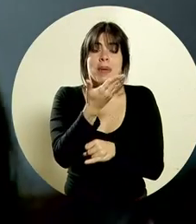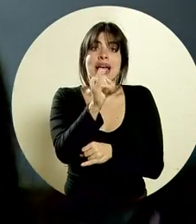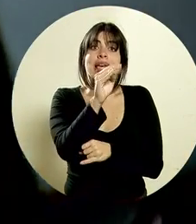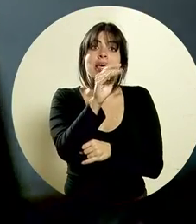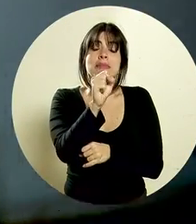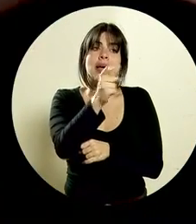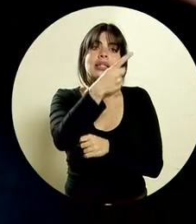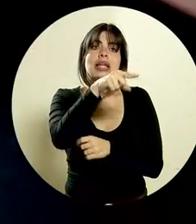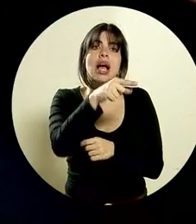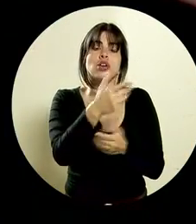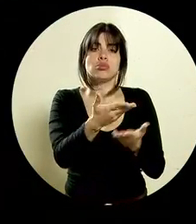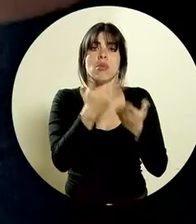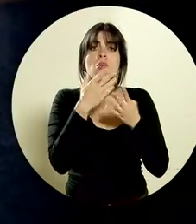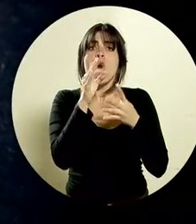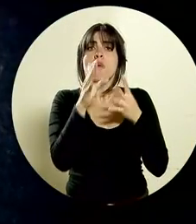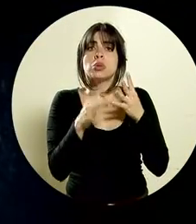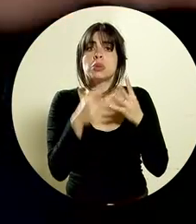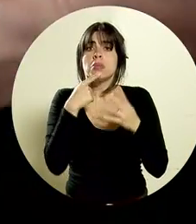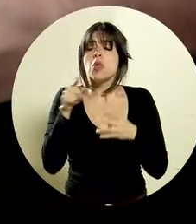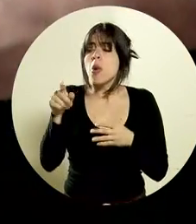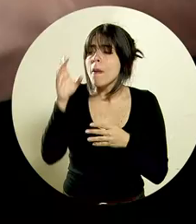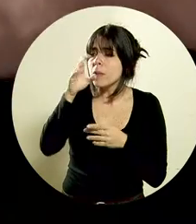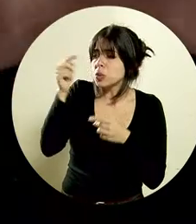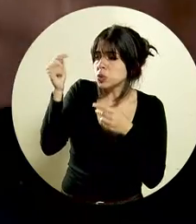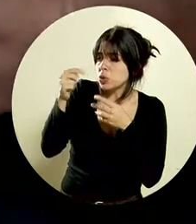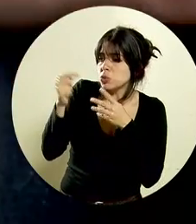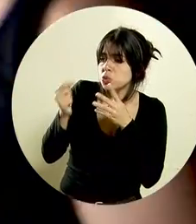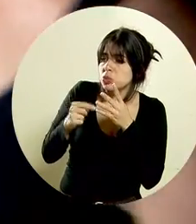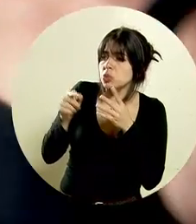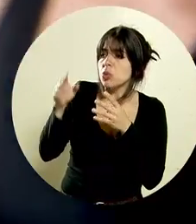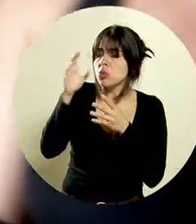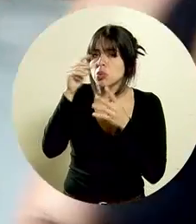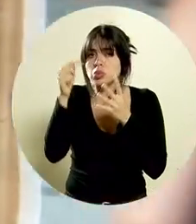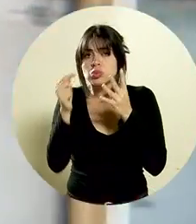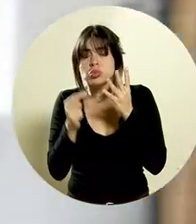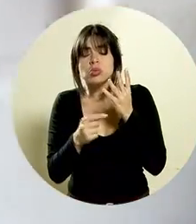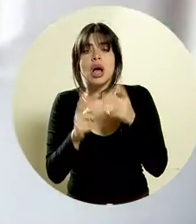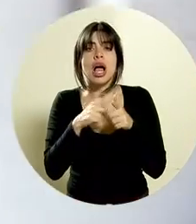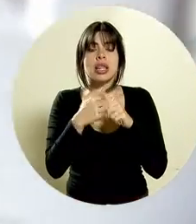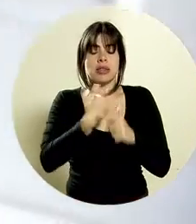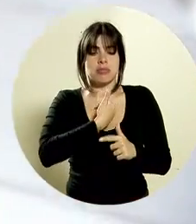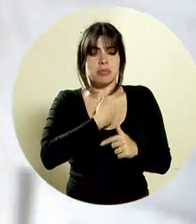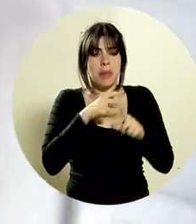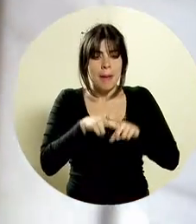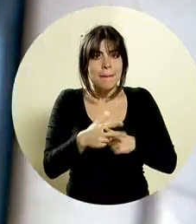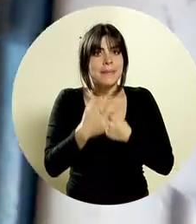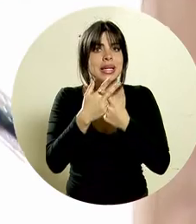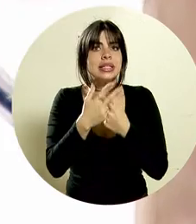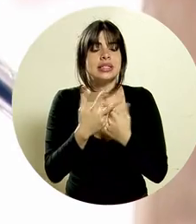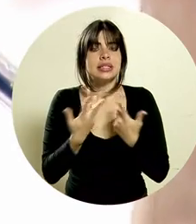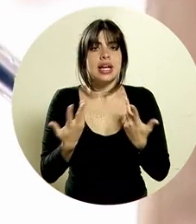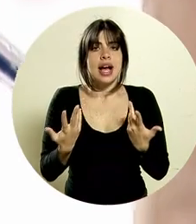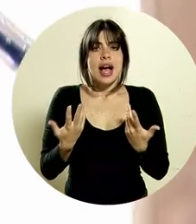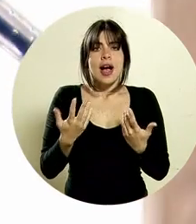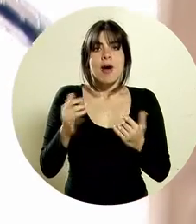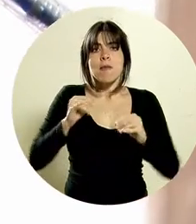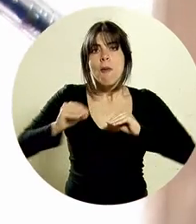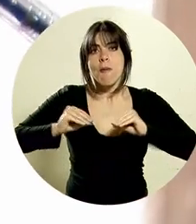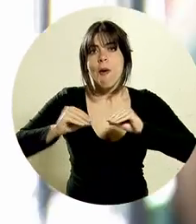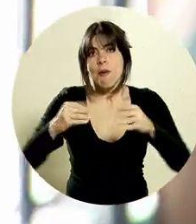instituciones como el IMAS, que ellos me han dado opciones y me han dicho Busque aquí, Diana, busque allá Y entonces uno empieza a,